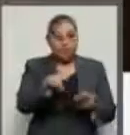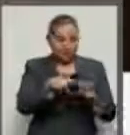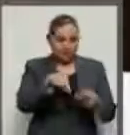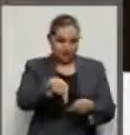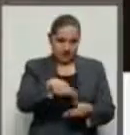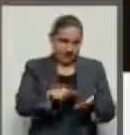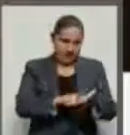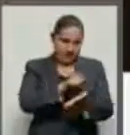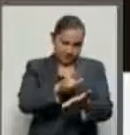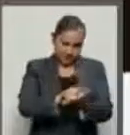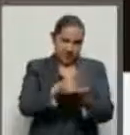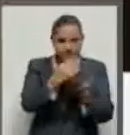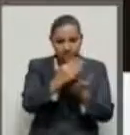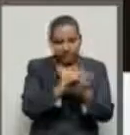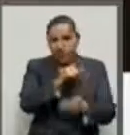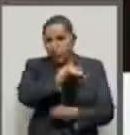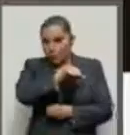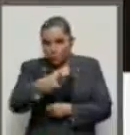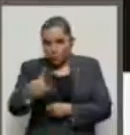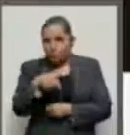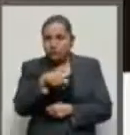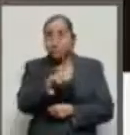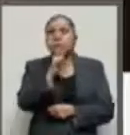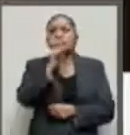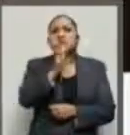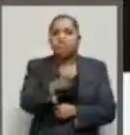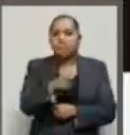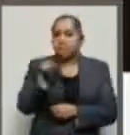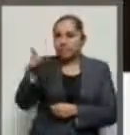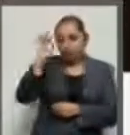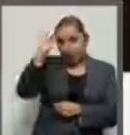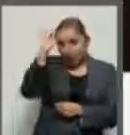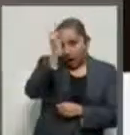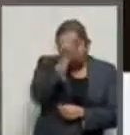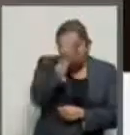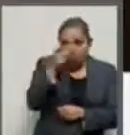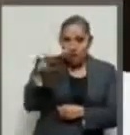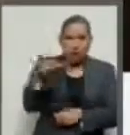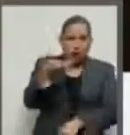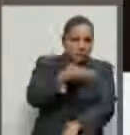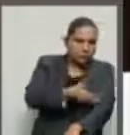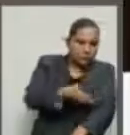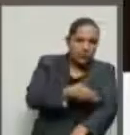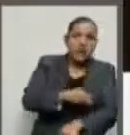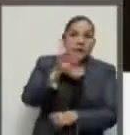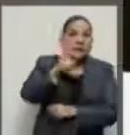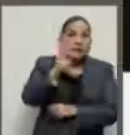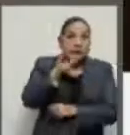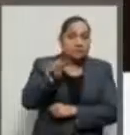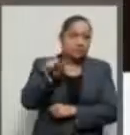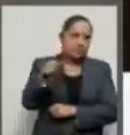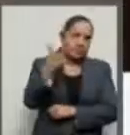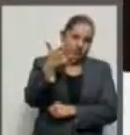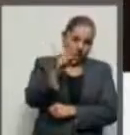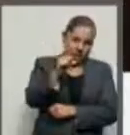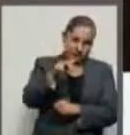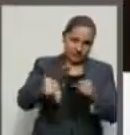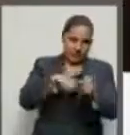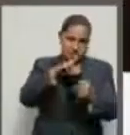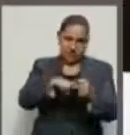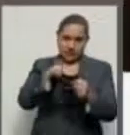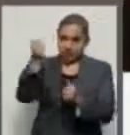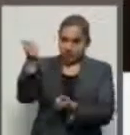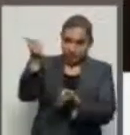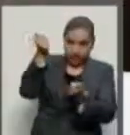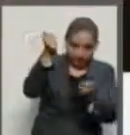exención del derecho del trámite aduanero para quienes importen gas natural en los términos